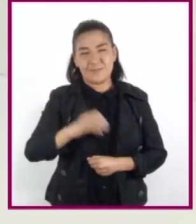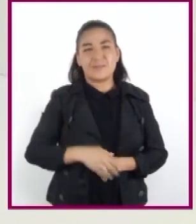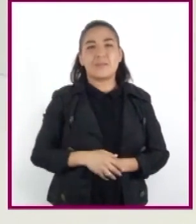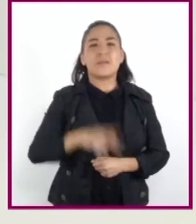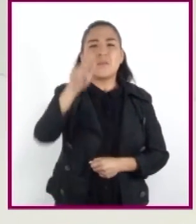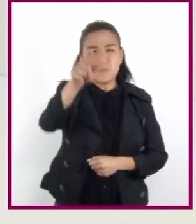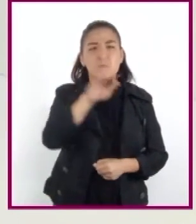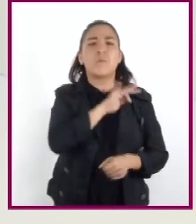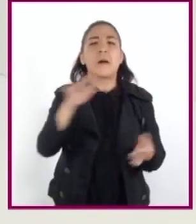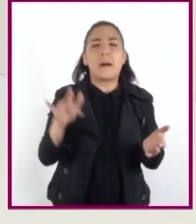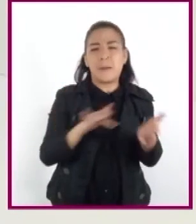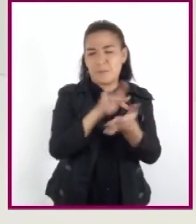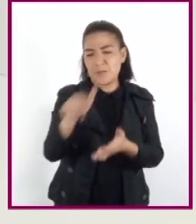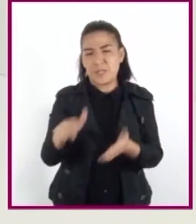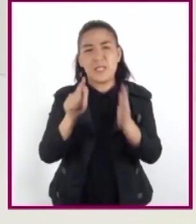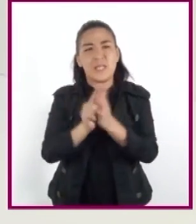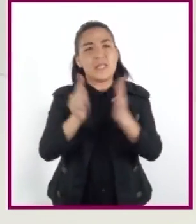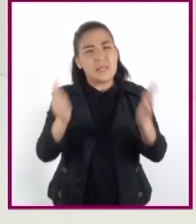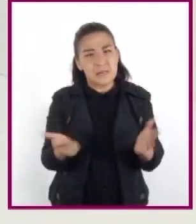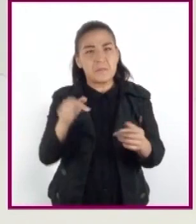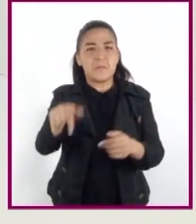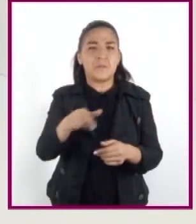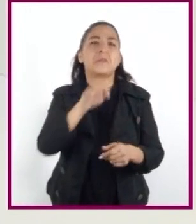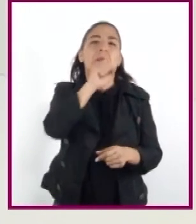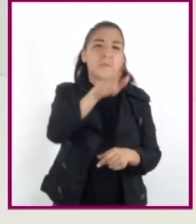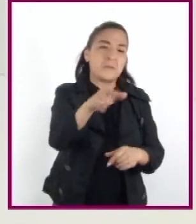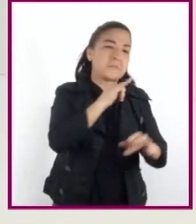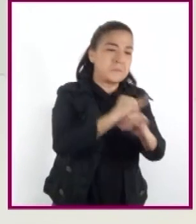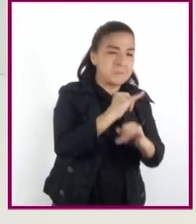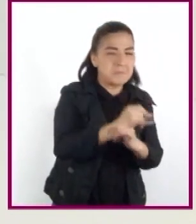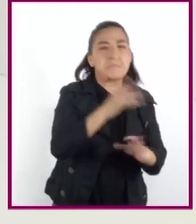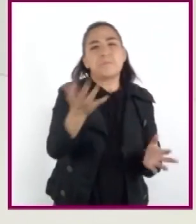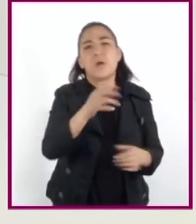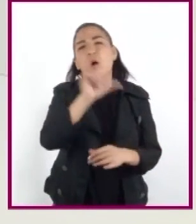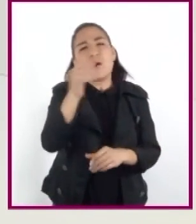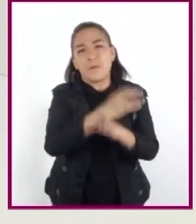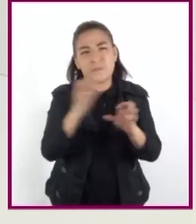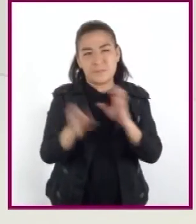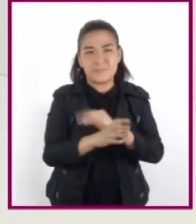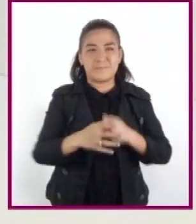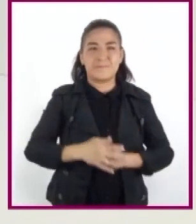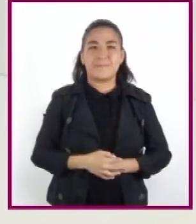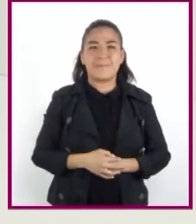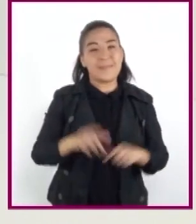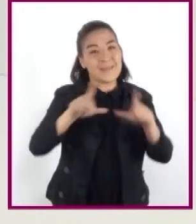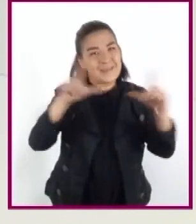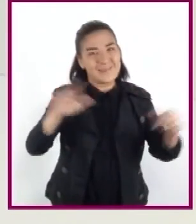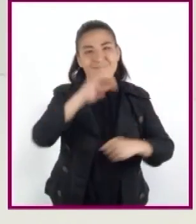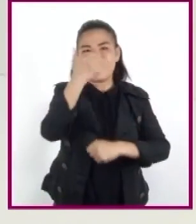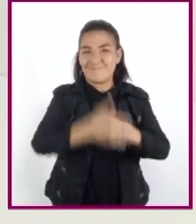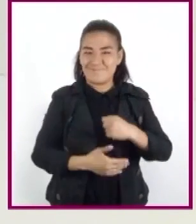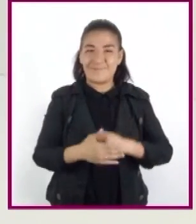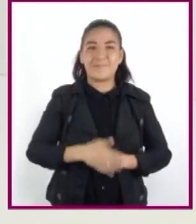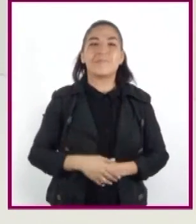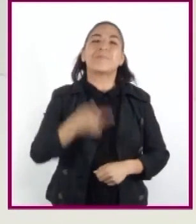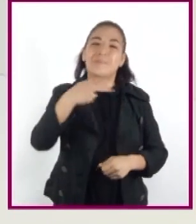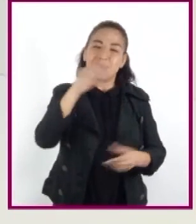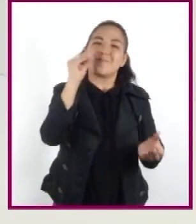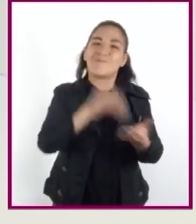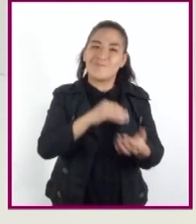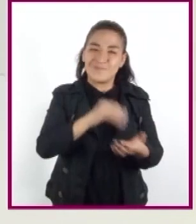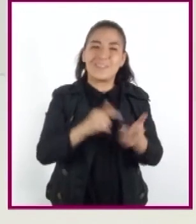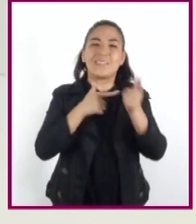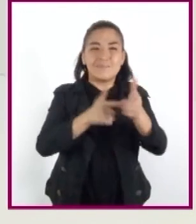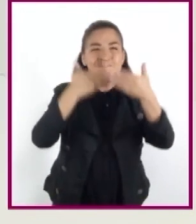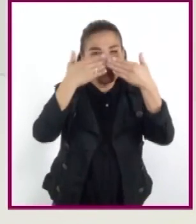Apóyense en su libro de texto y otras fuentes que tengan a su alcance. Listo, terminamos, pero aún nos queda mucho